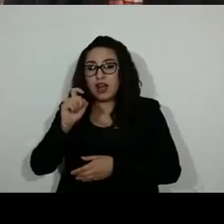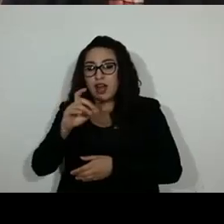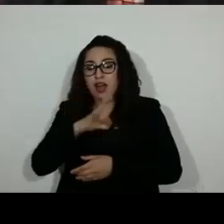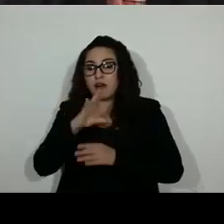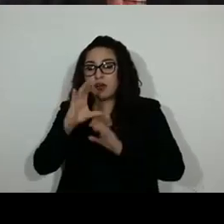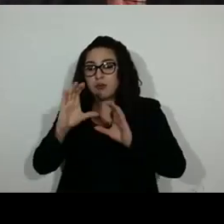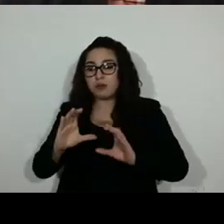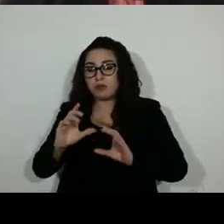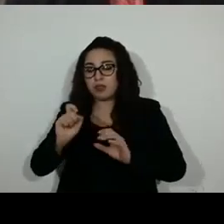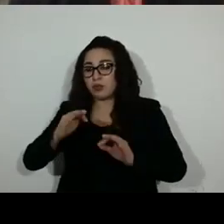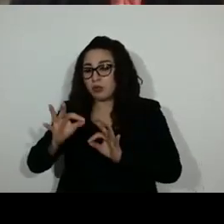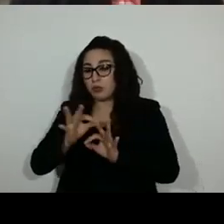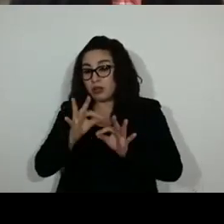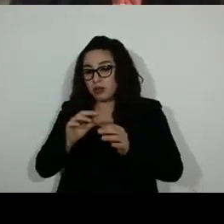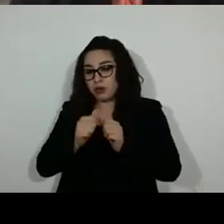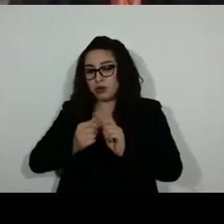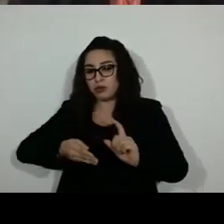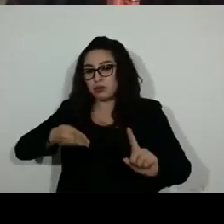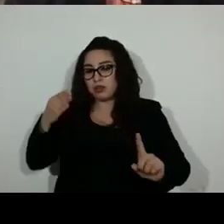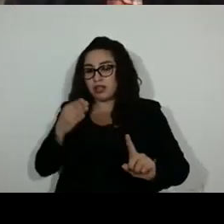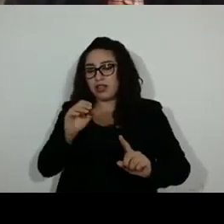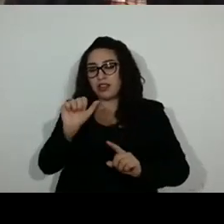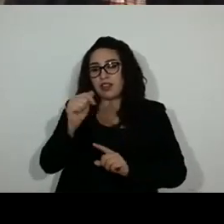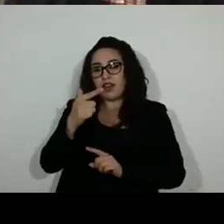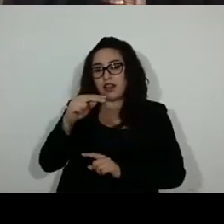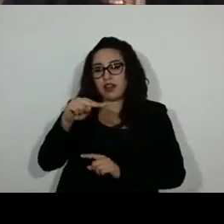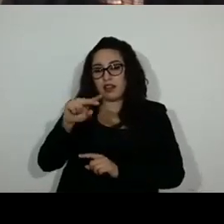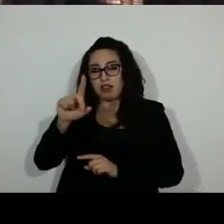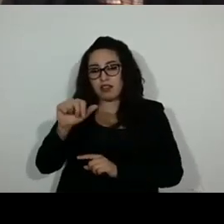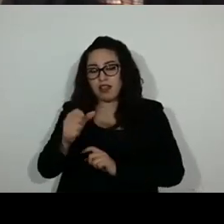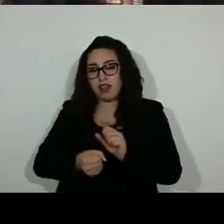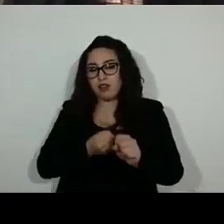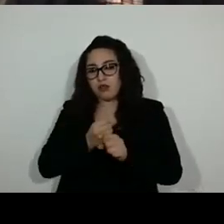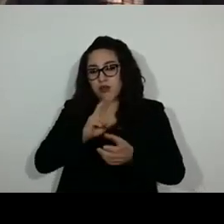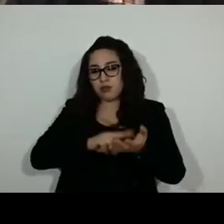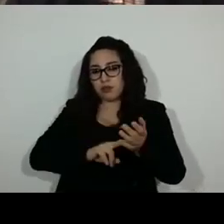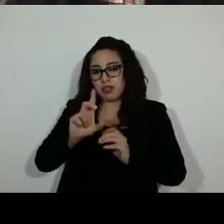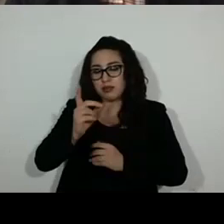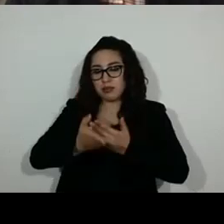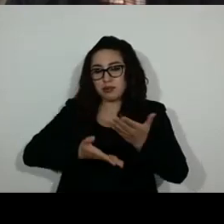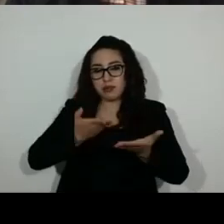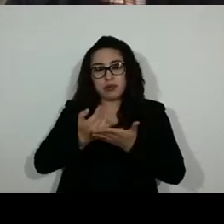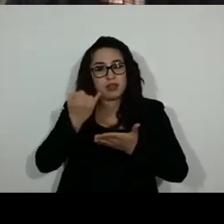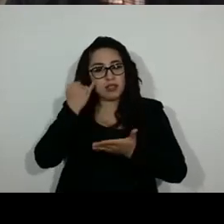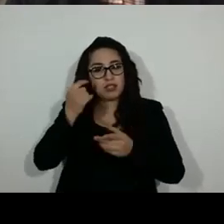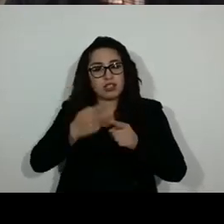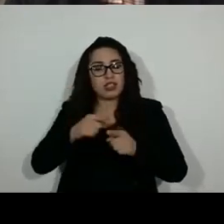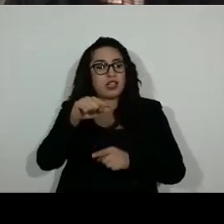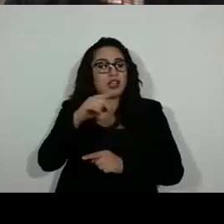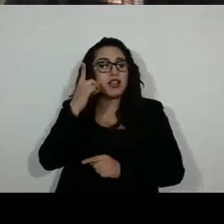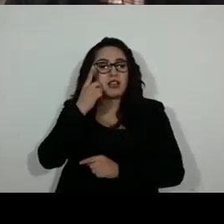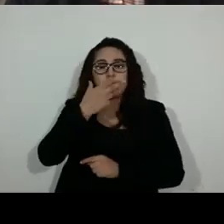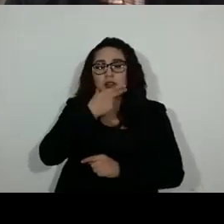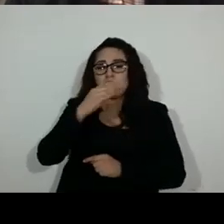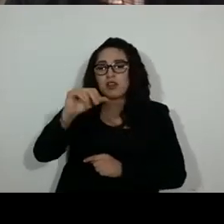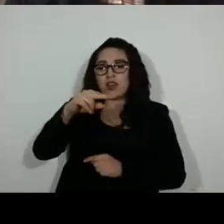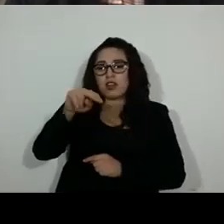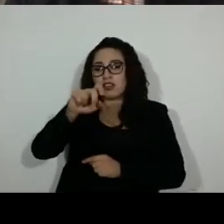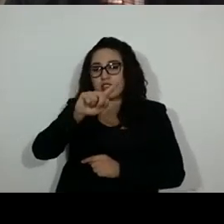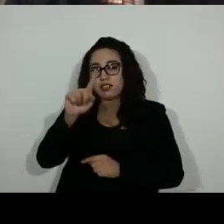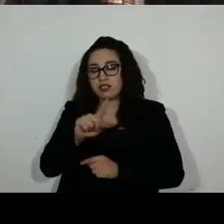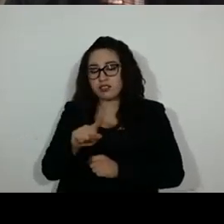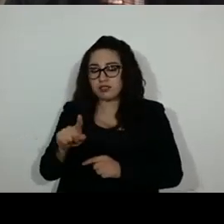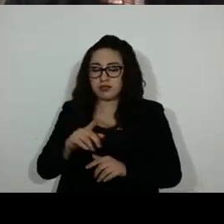Agenda 2030, propuesta en la iniciativa del diputado Aníbal Cañez Morales, que aborda el dictamen.